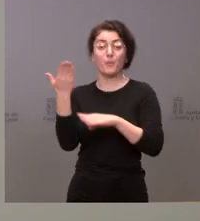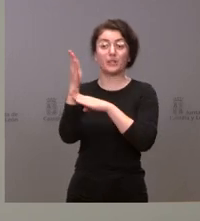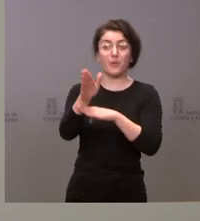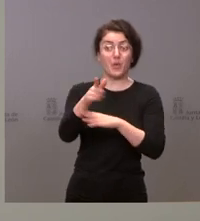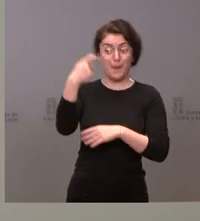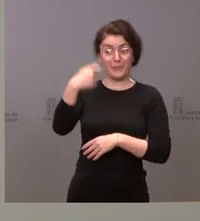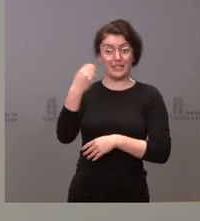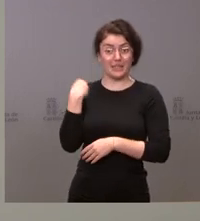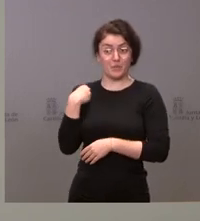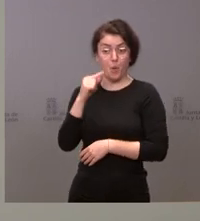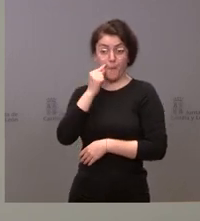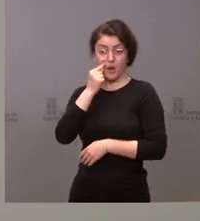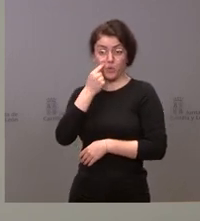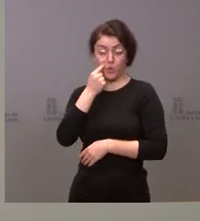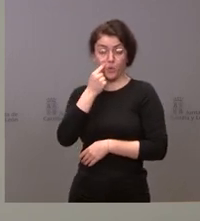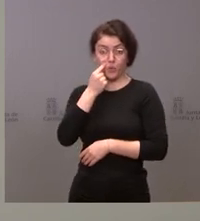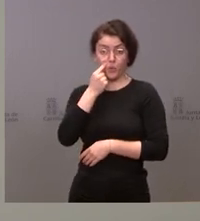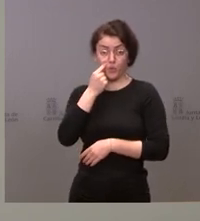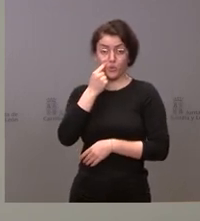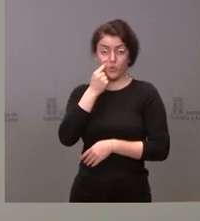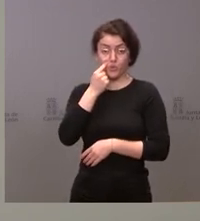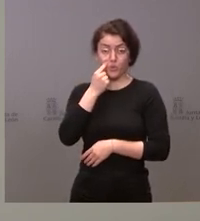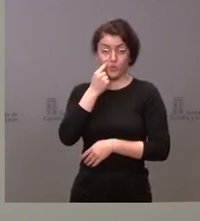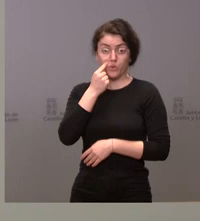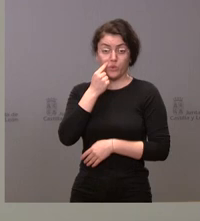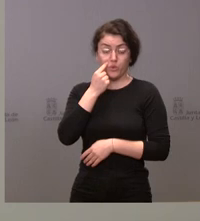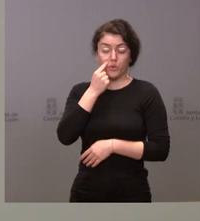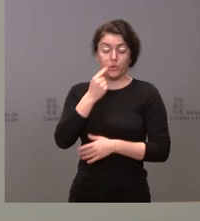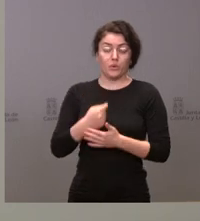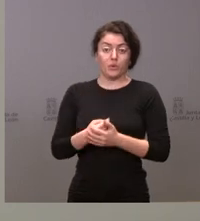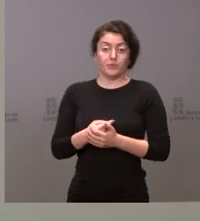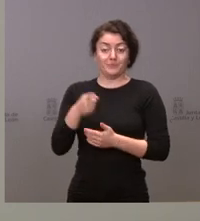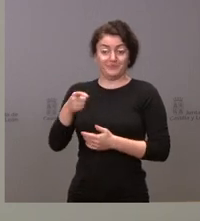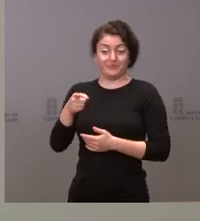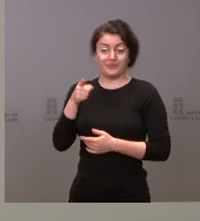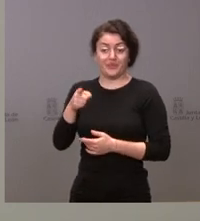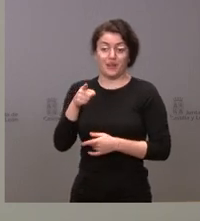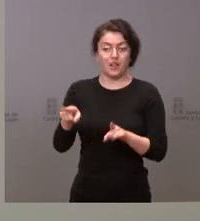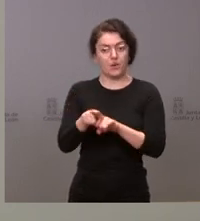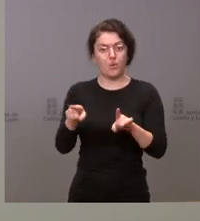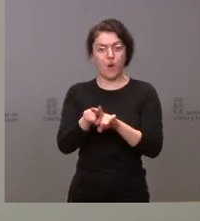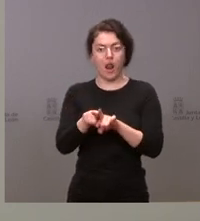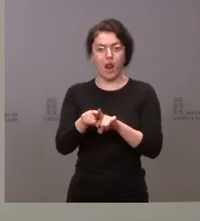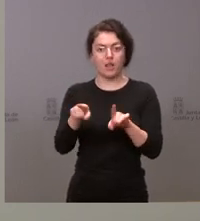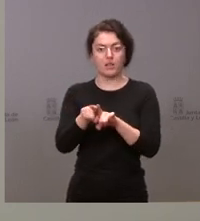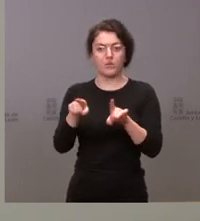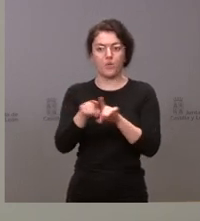Castilla y León, que presencialmente será el candidato a investidura por parte